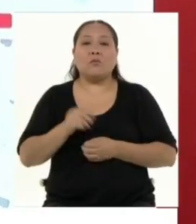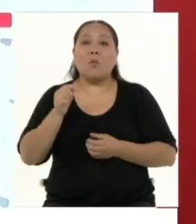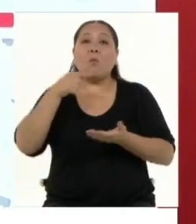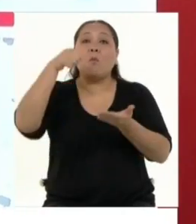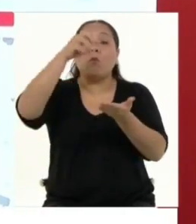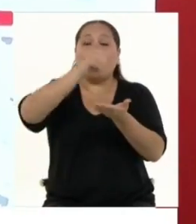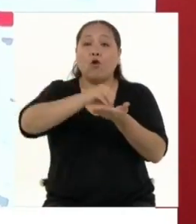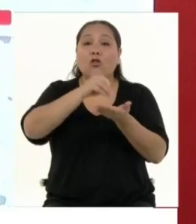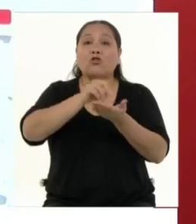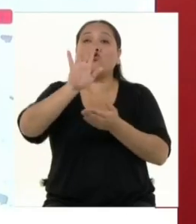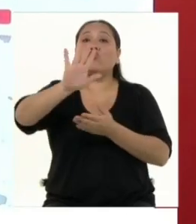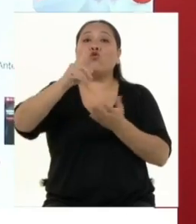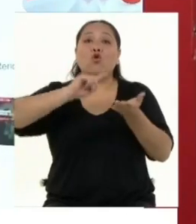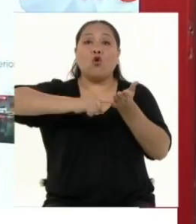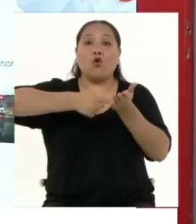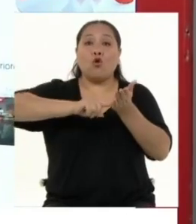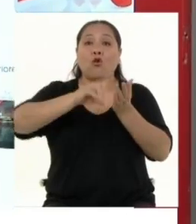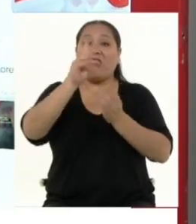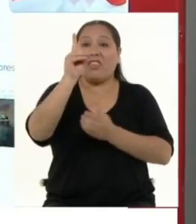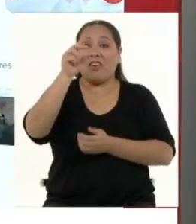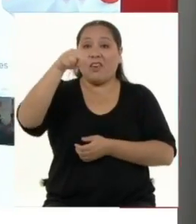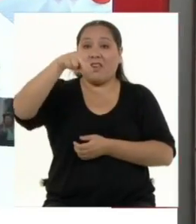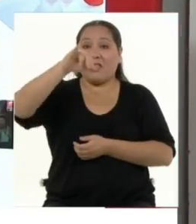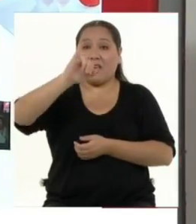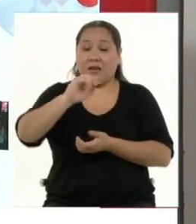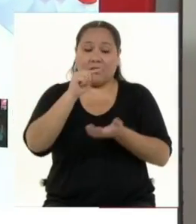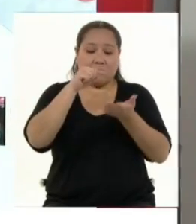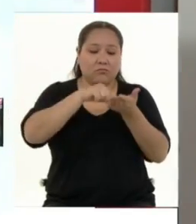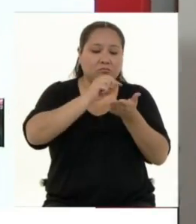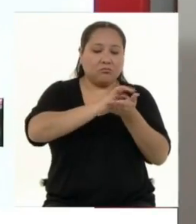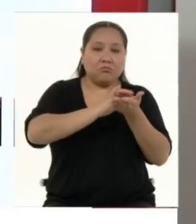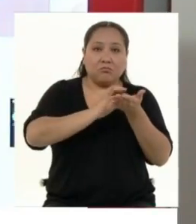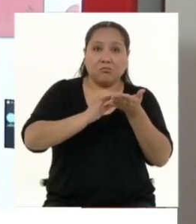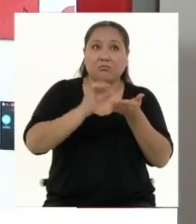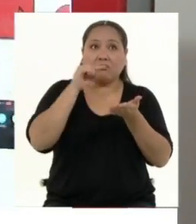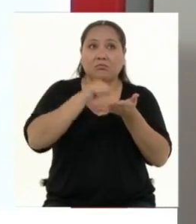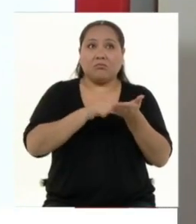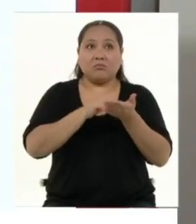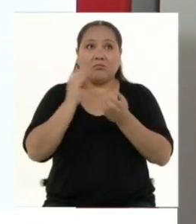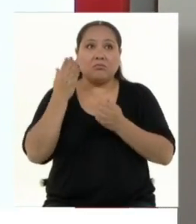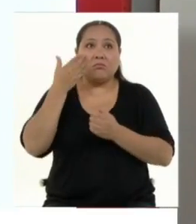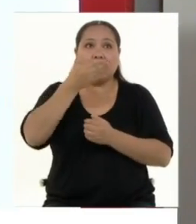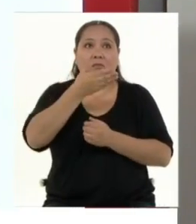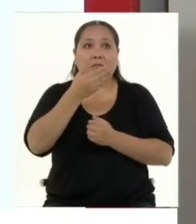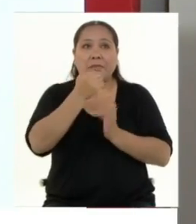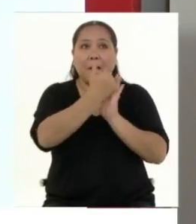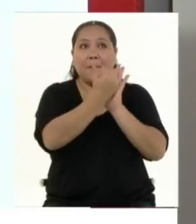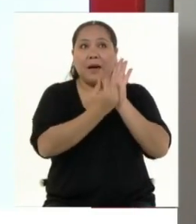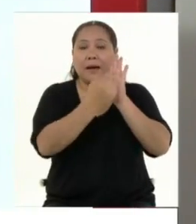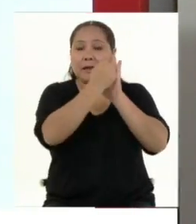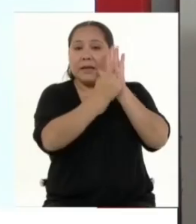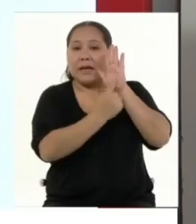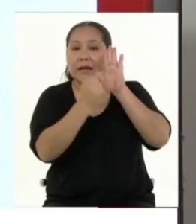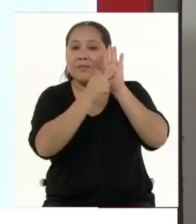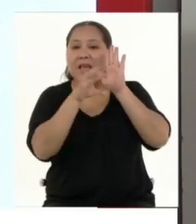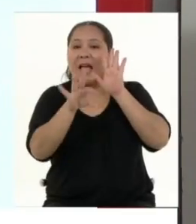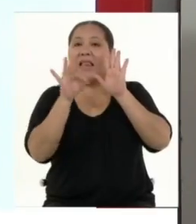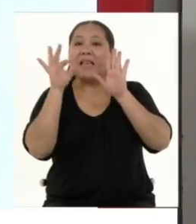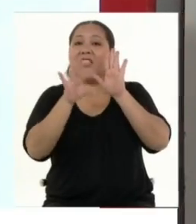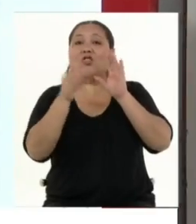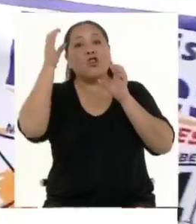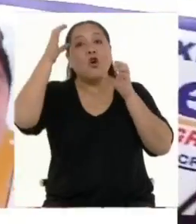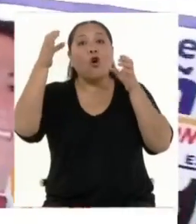DNI de manera directa y vamos a esta sección donde dice elecciones congresales